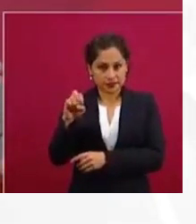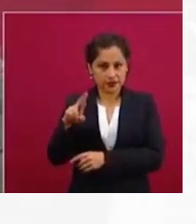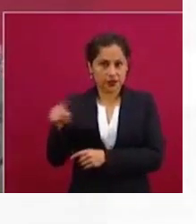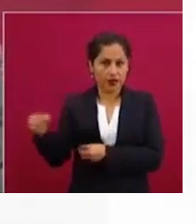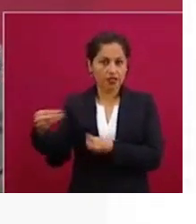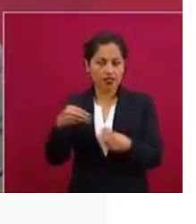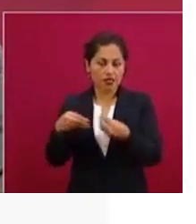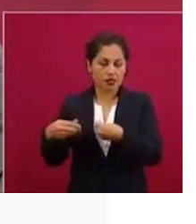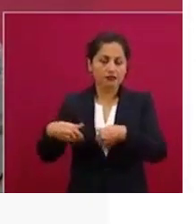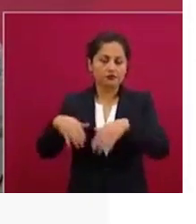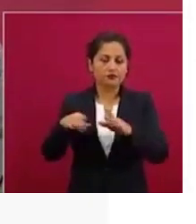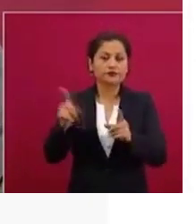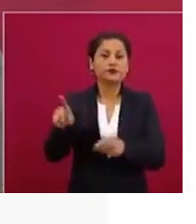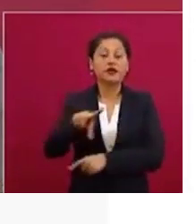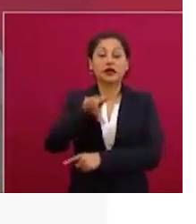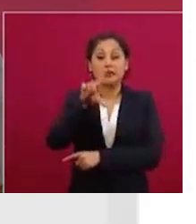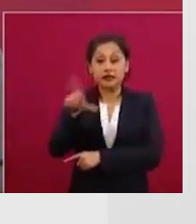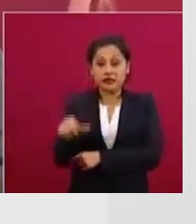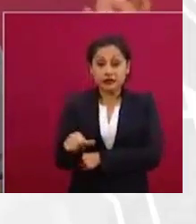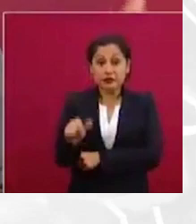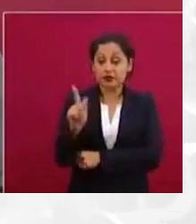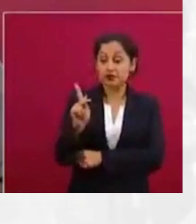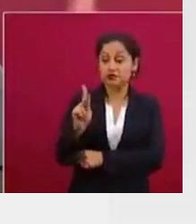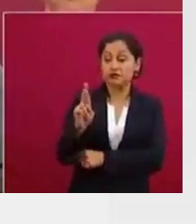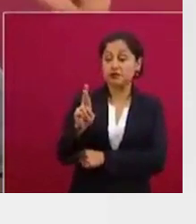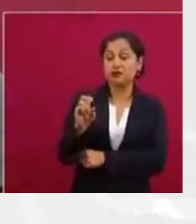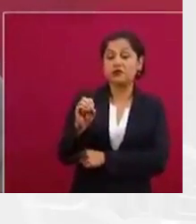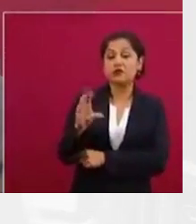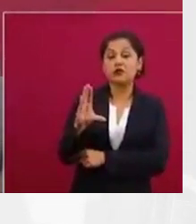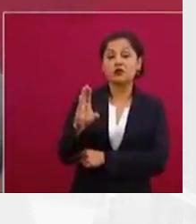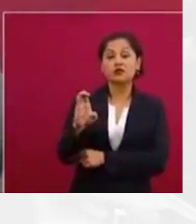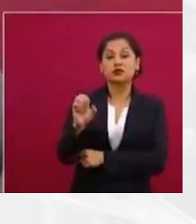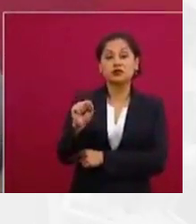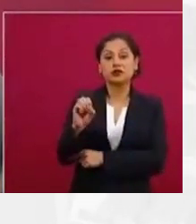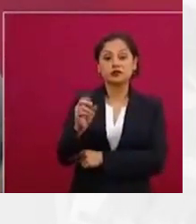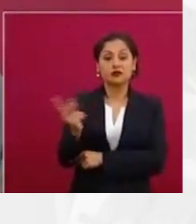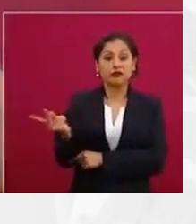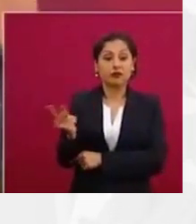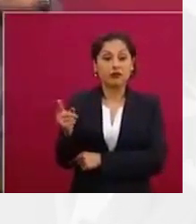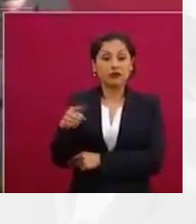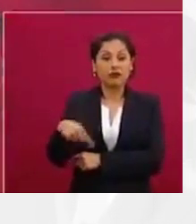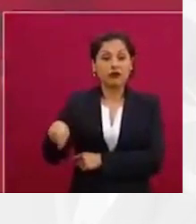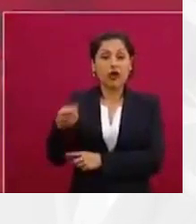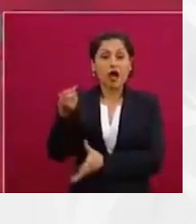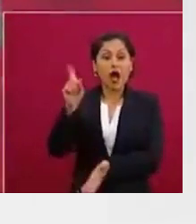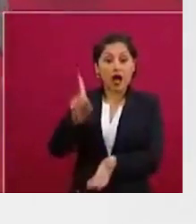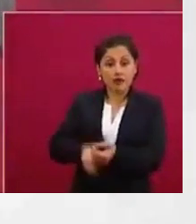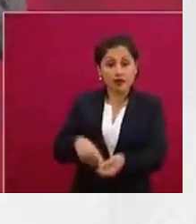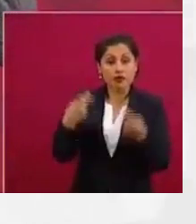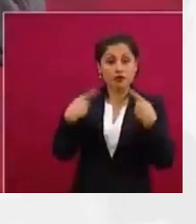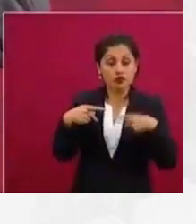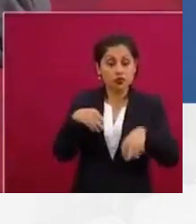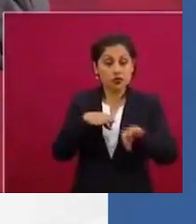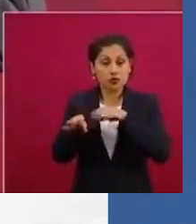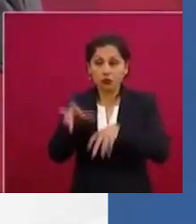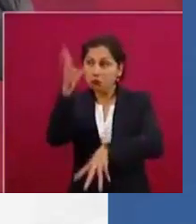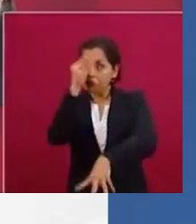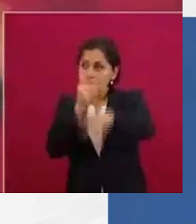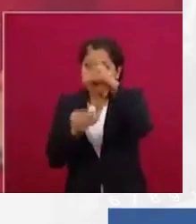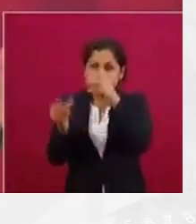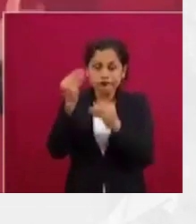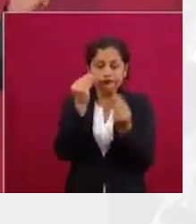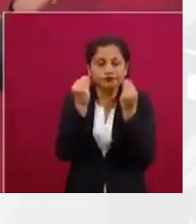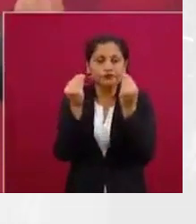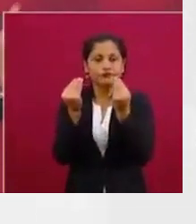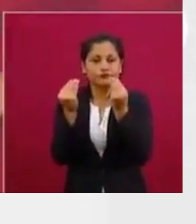empezaron a sentirse periodistas y creen que ejercen el periodismo porque tienen capacidad de interlocución